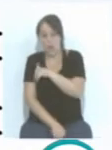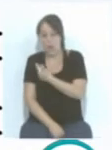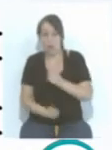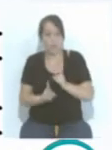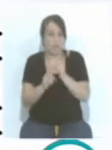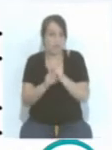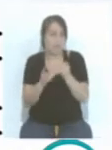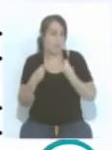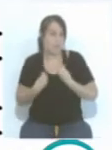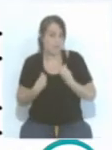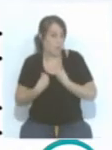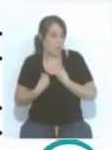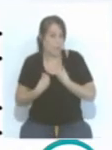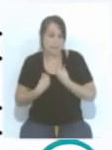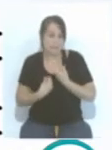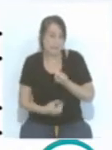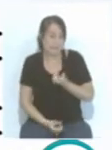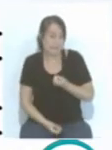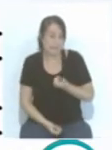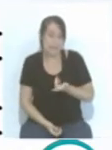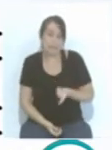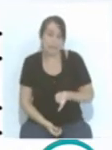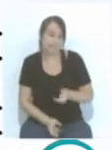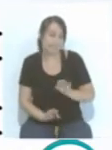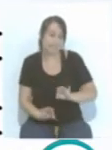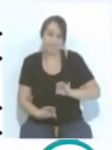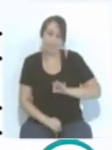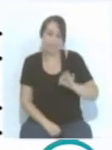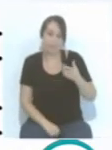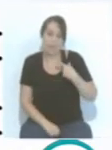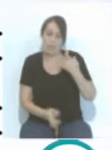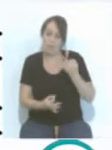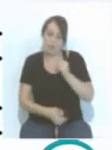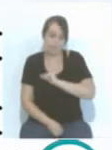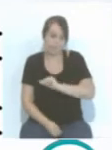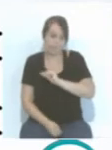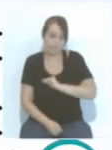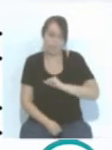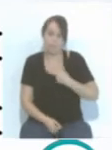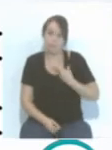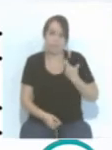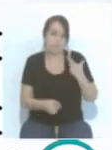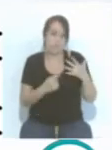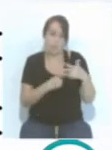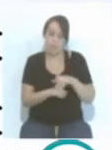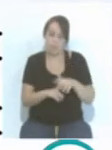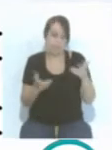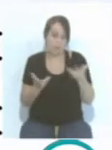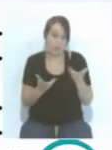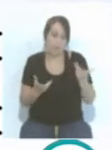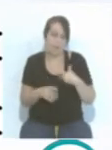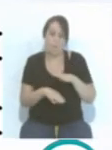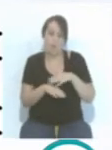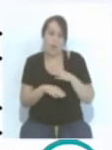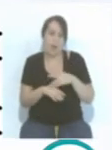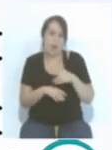fuente, estaba nada, pero nada, había que concienciarse y lo que está pasando es muy grande como para tomárselo